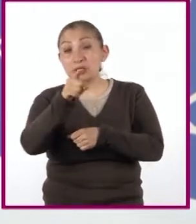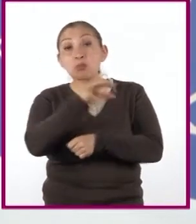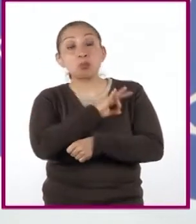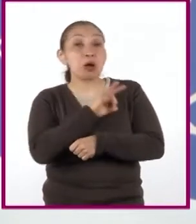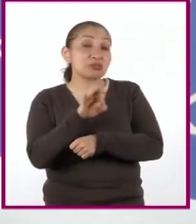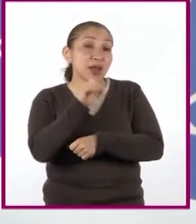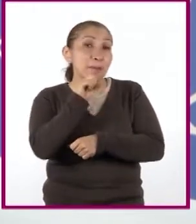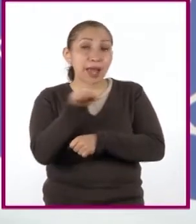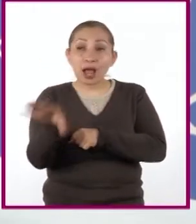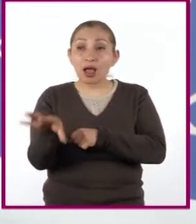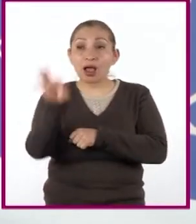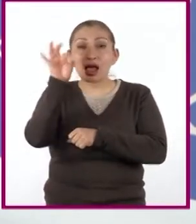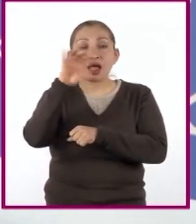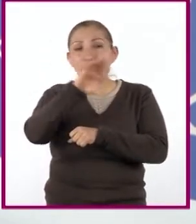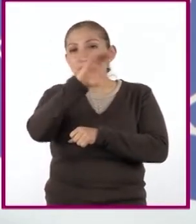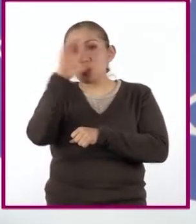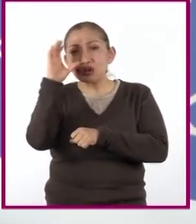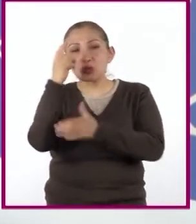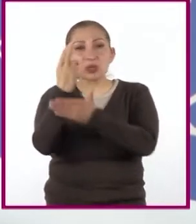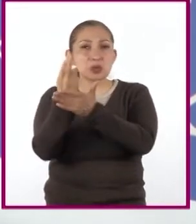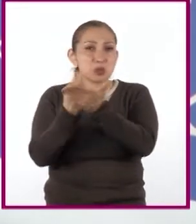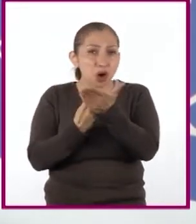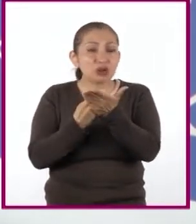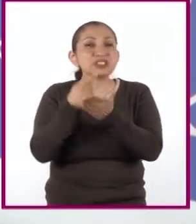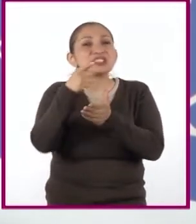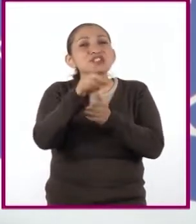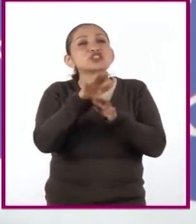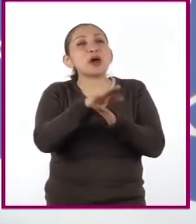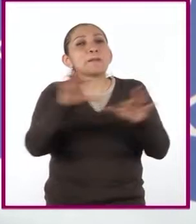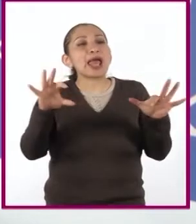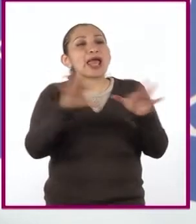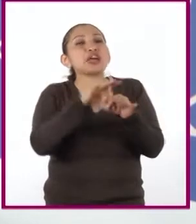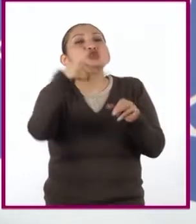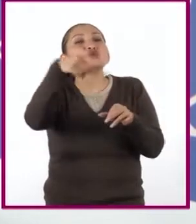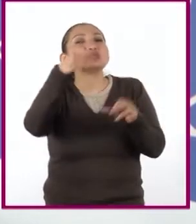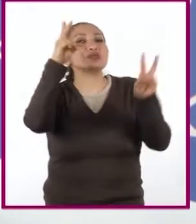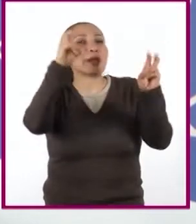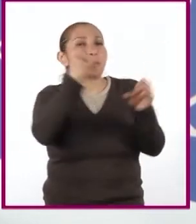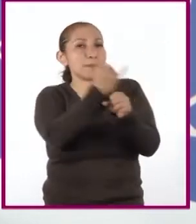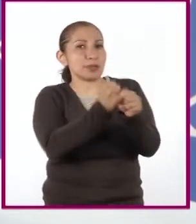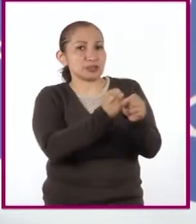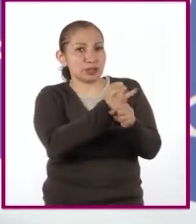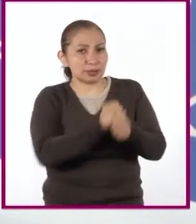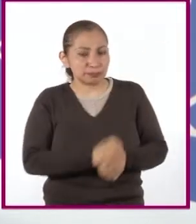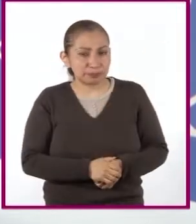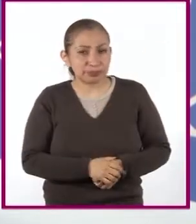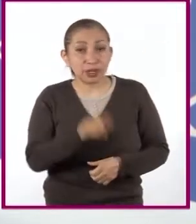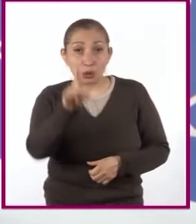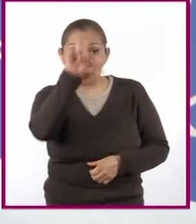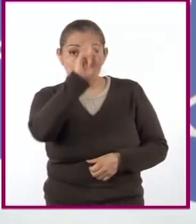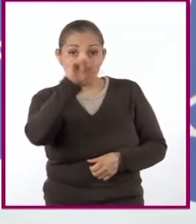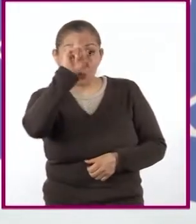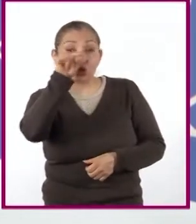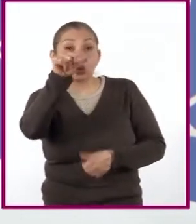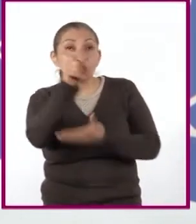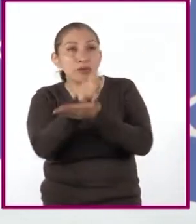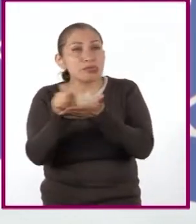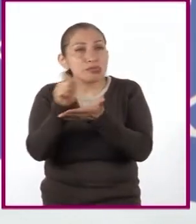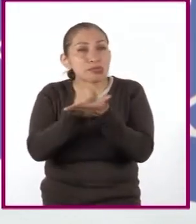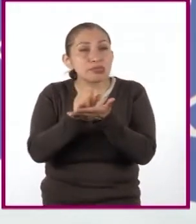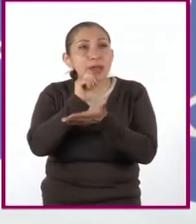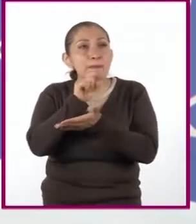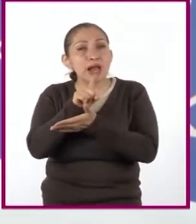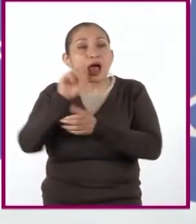posible, consigan imágenes gráficas relacionadas con su investigación. Les recomiendo tomar notas, así como